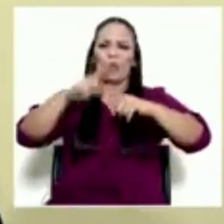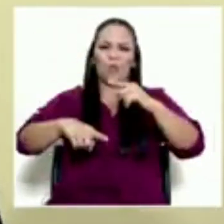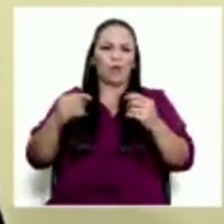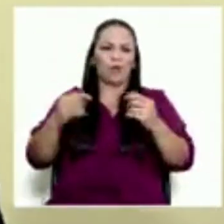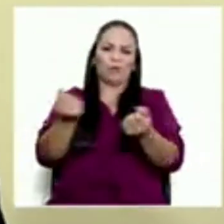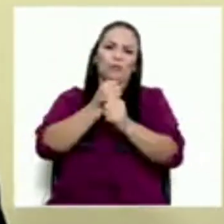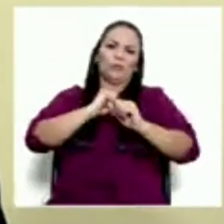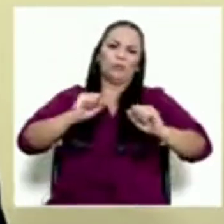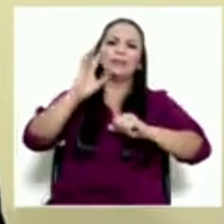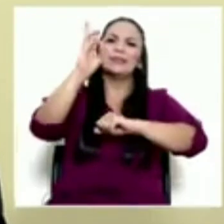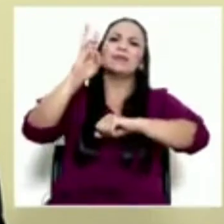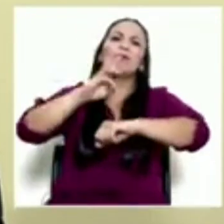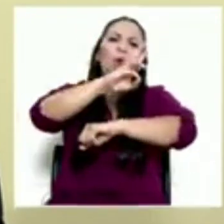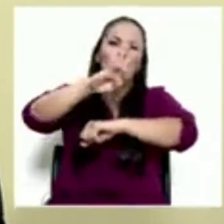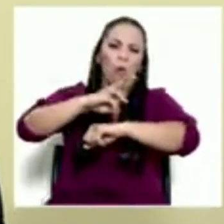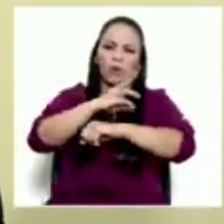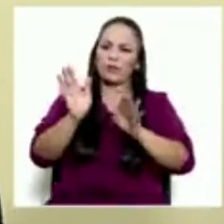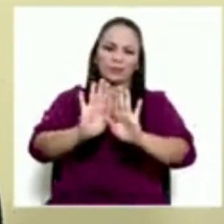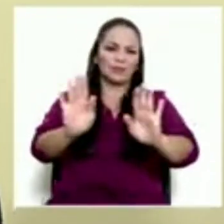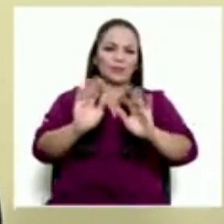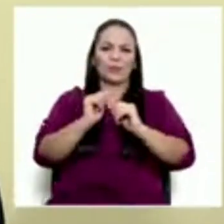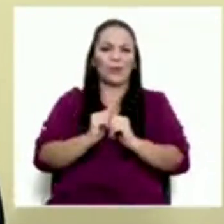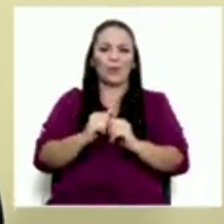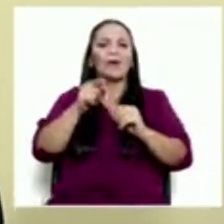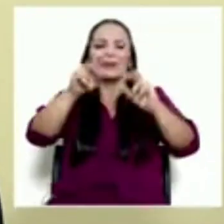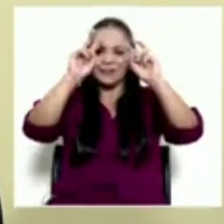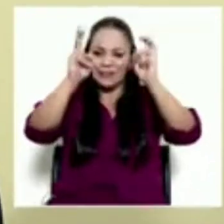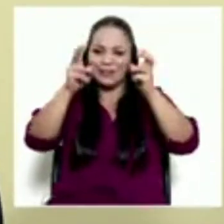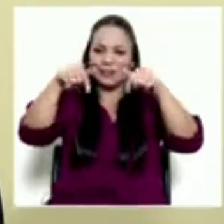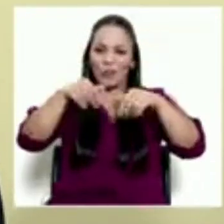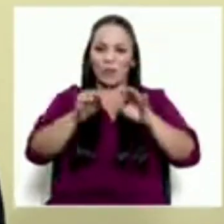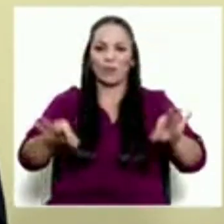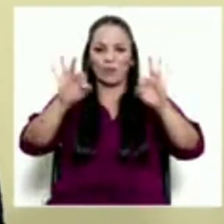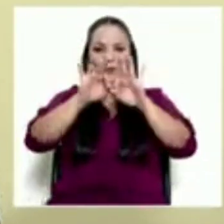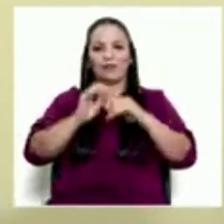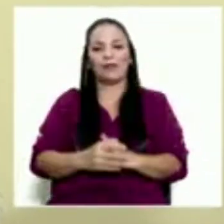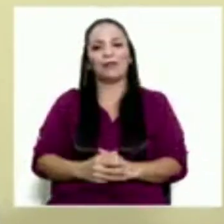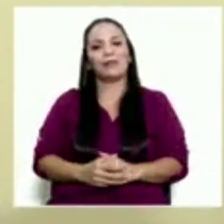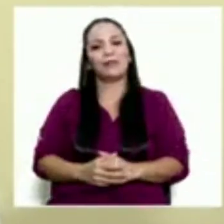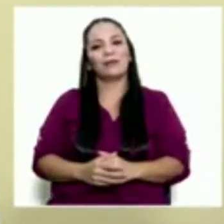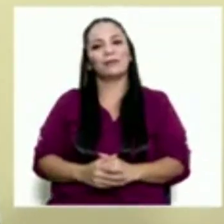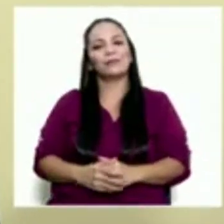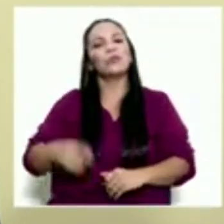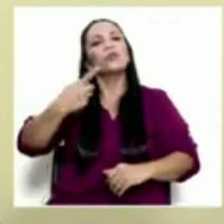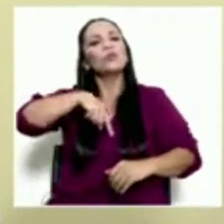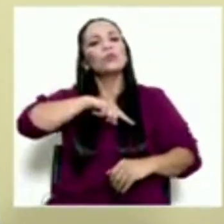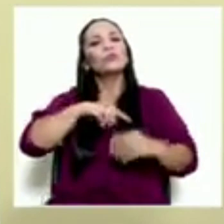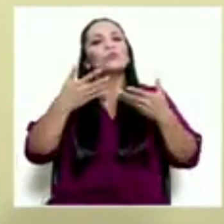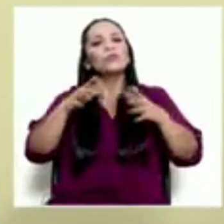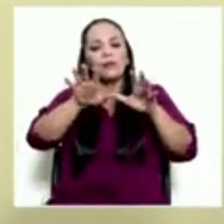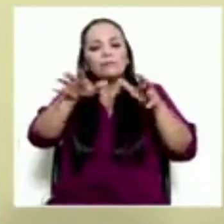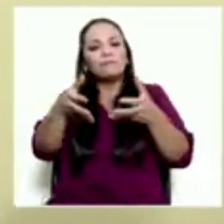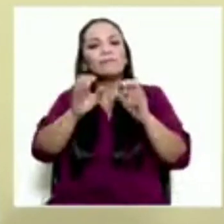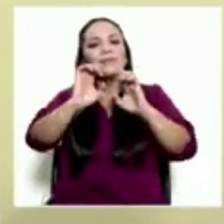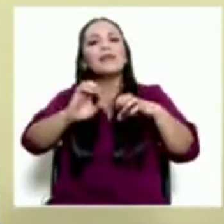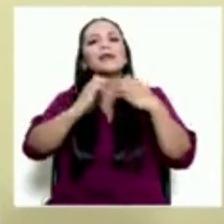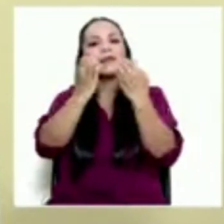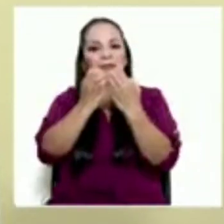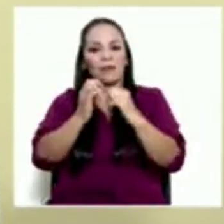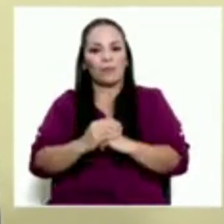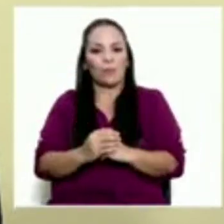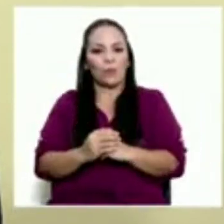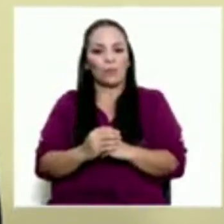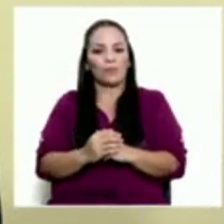seis horas. De eso es de que esto se trata. Bueno, hicimos un equipo a raíz de las